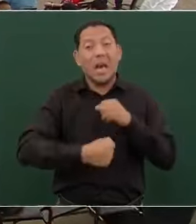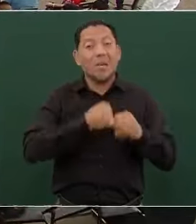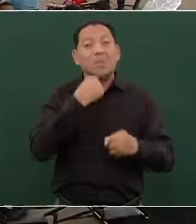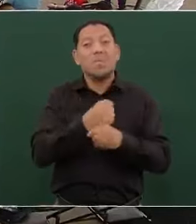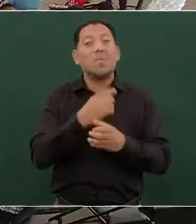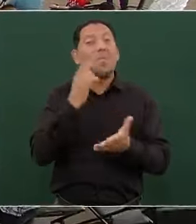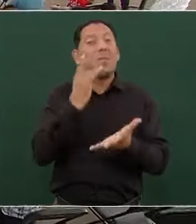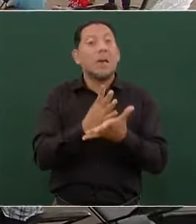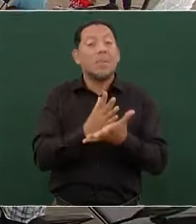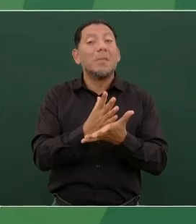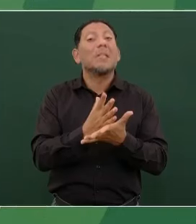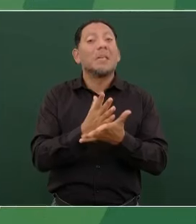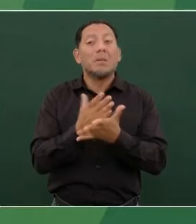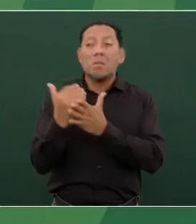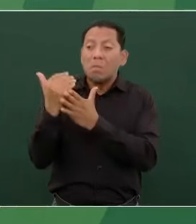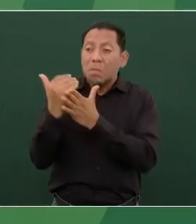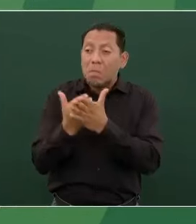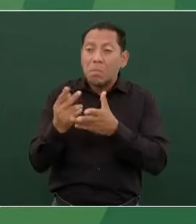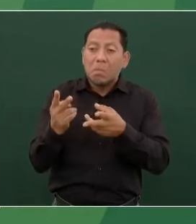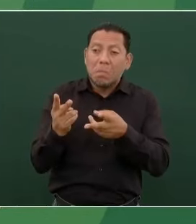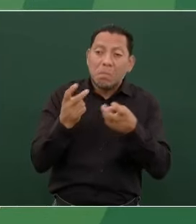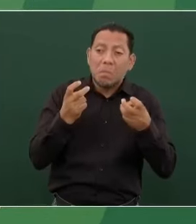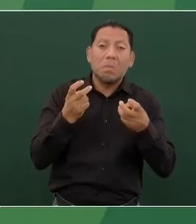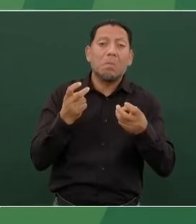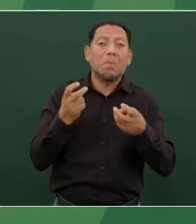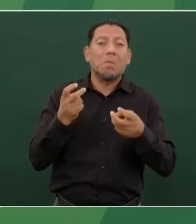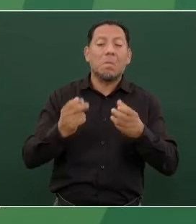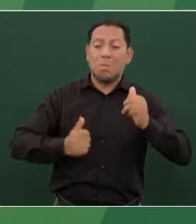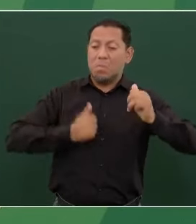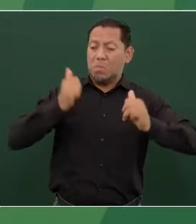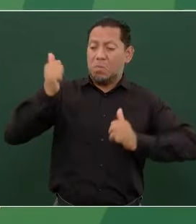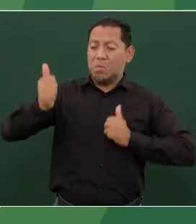saquear a Chiapas y a México.